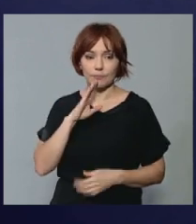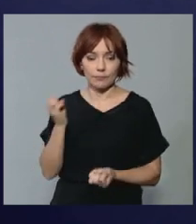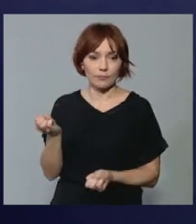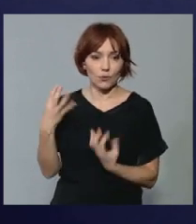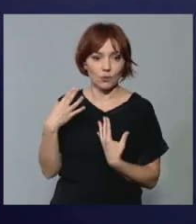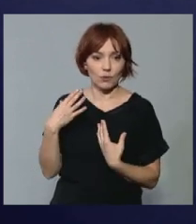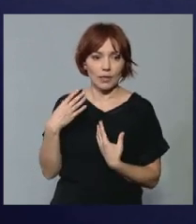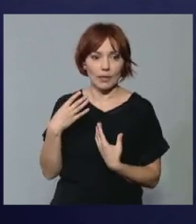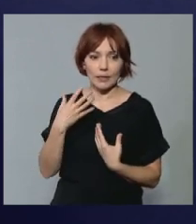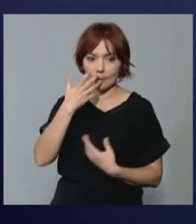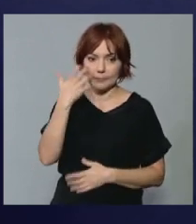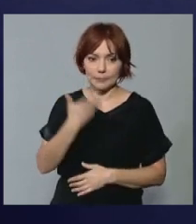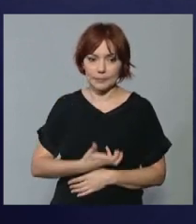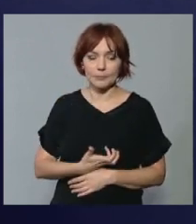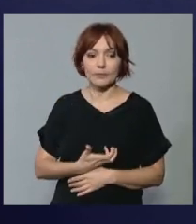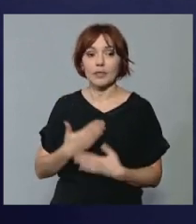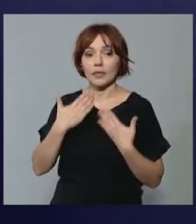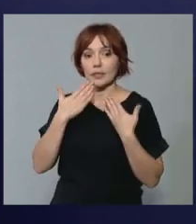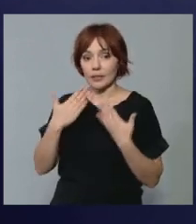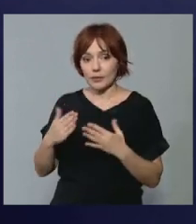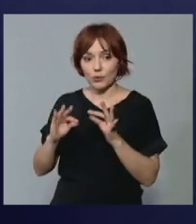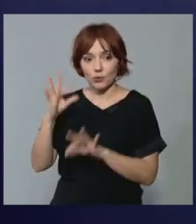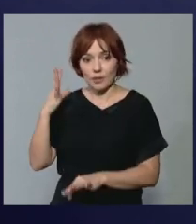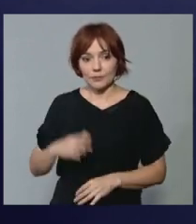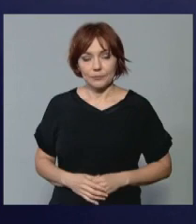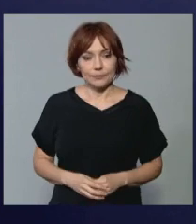será ardua. Así que mucha suerte con ella. Gracias.